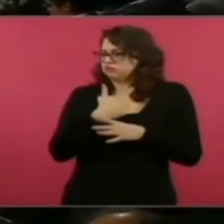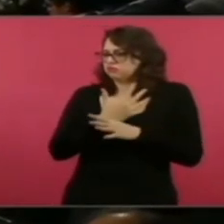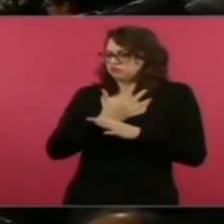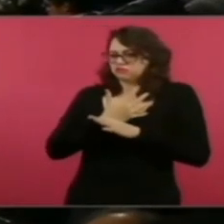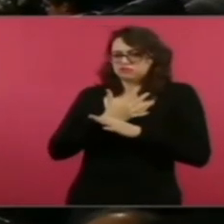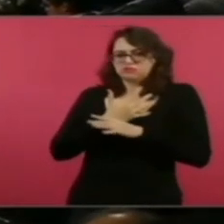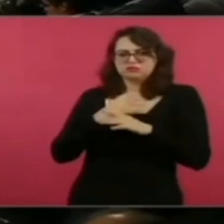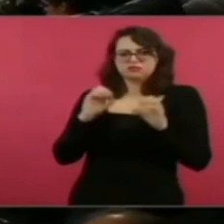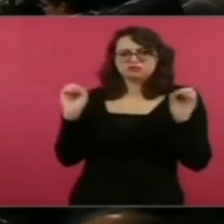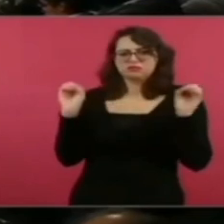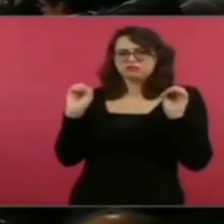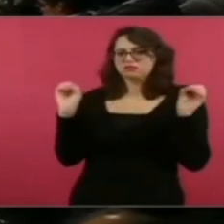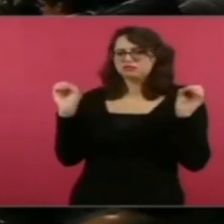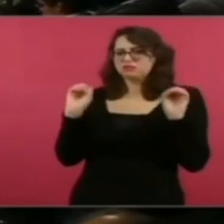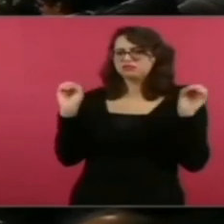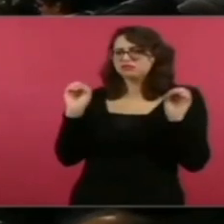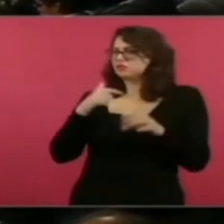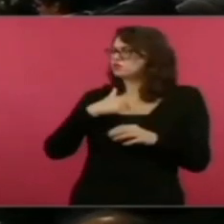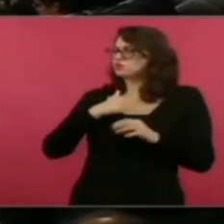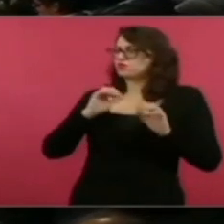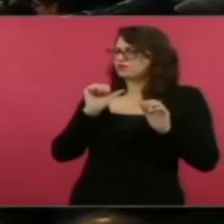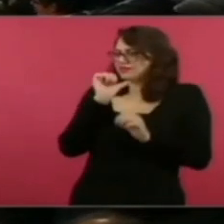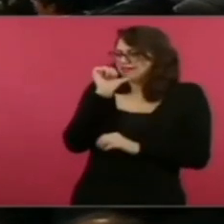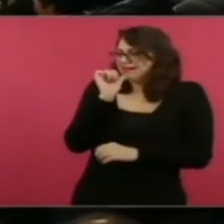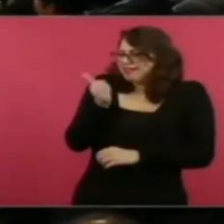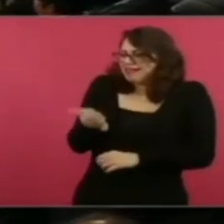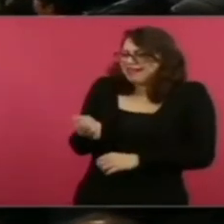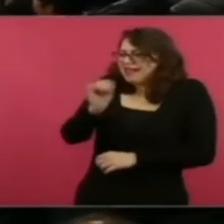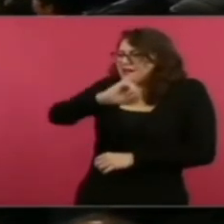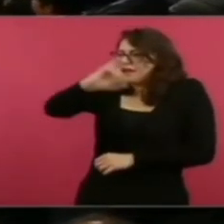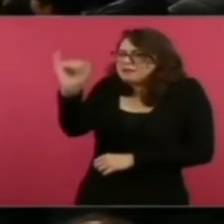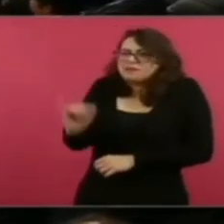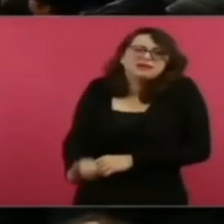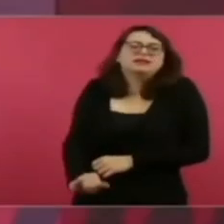expuse en esta conferencia.